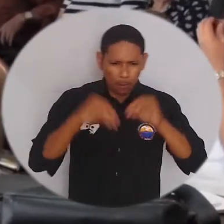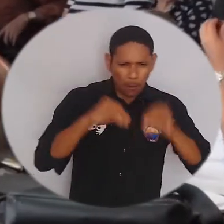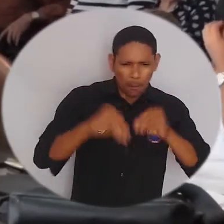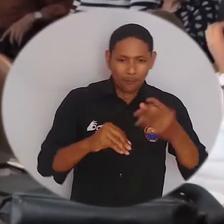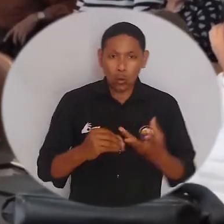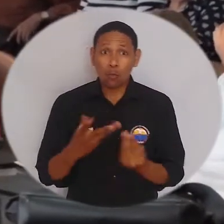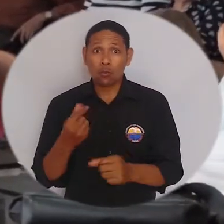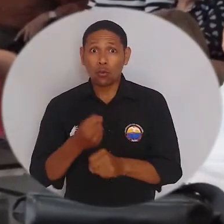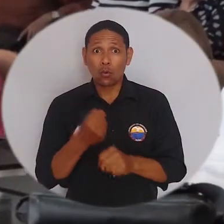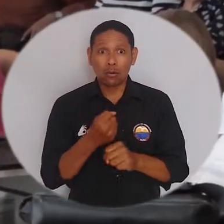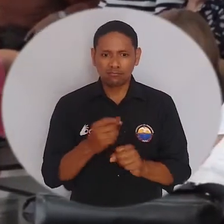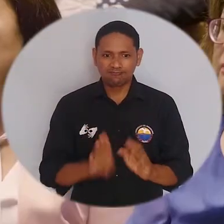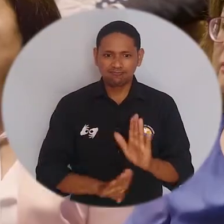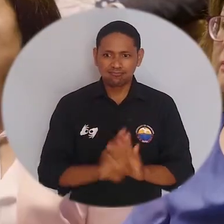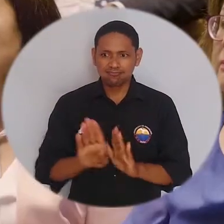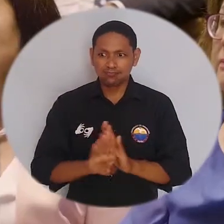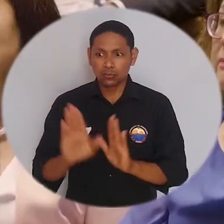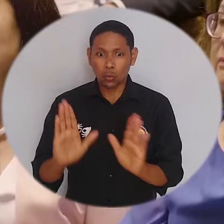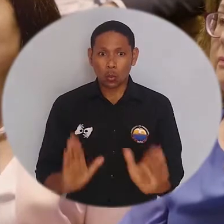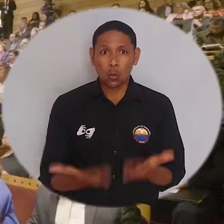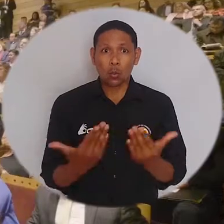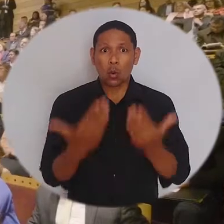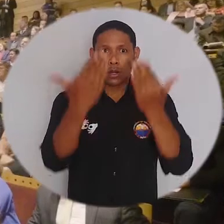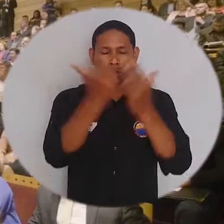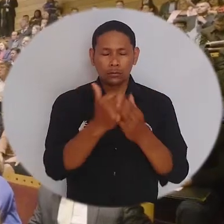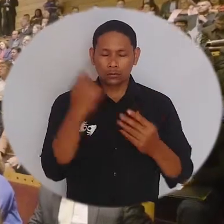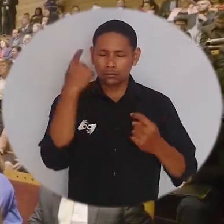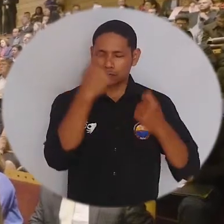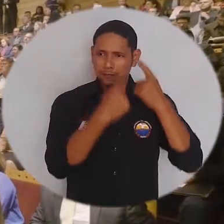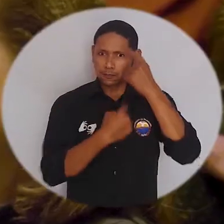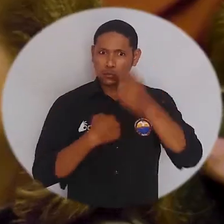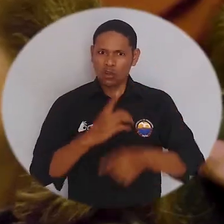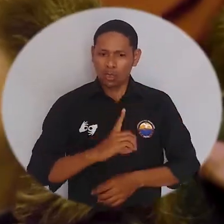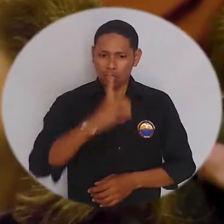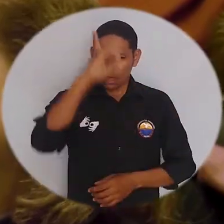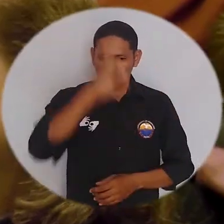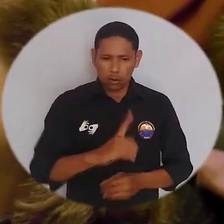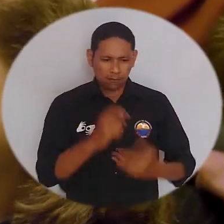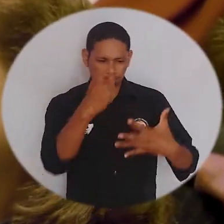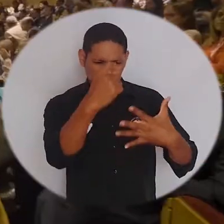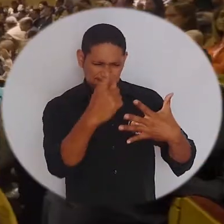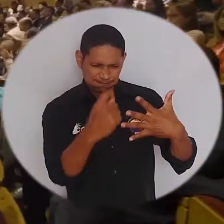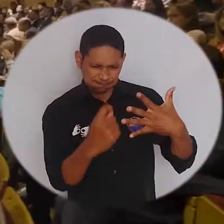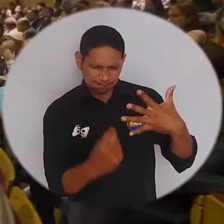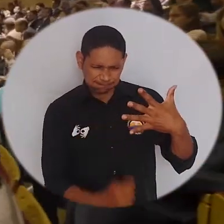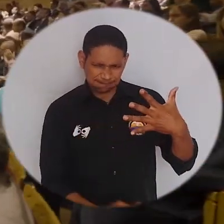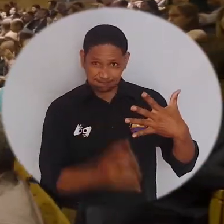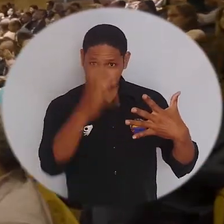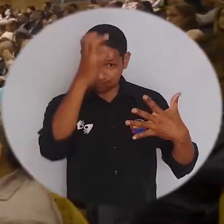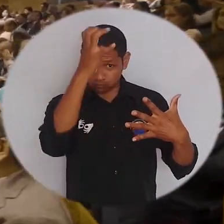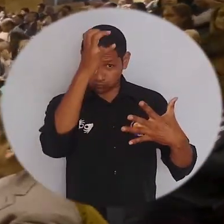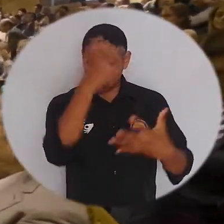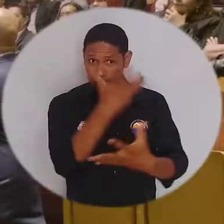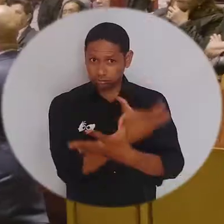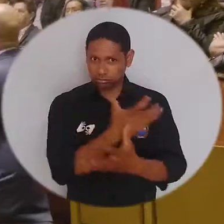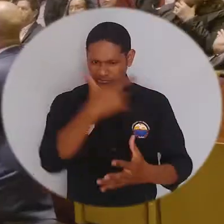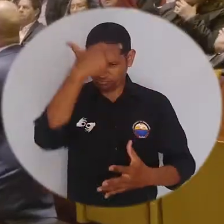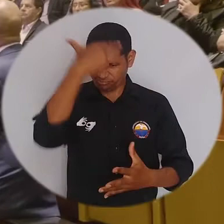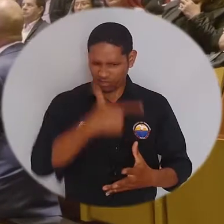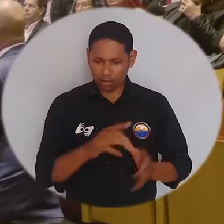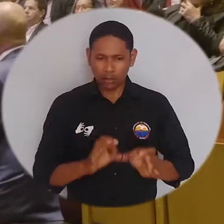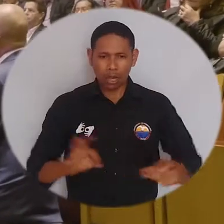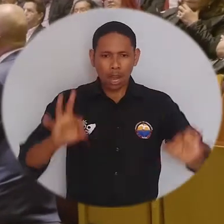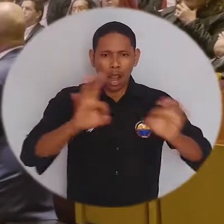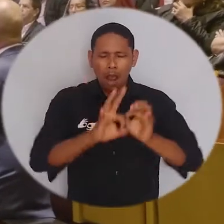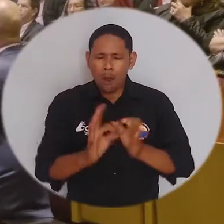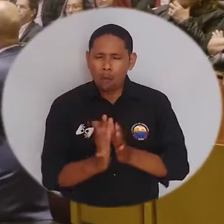desarrollen equipos de trabajo prósperos y sanos y se tomen decisiones basadas en datos, en conocimiento científico, en